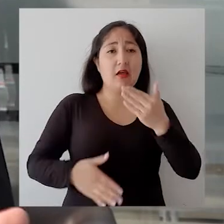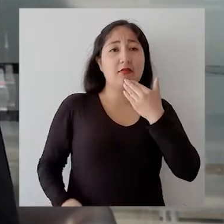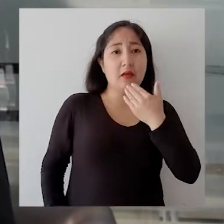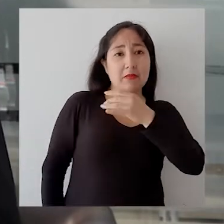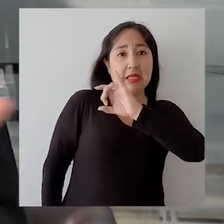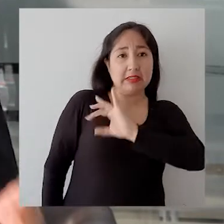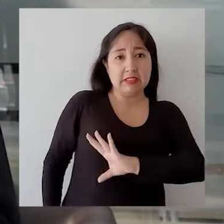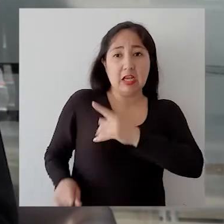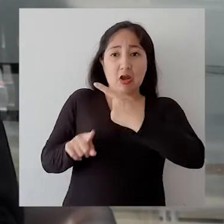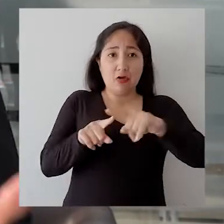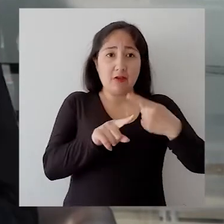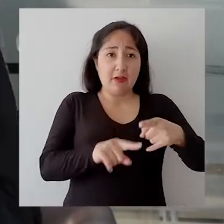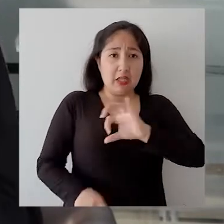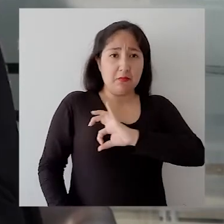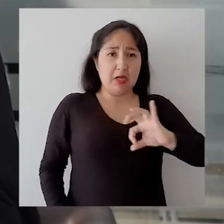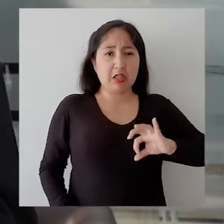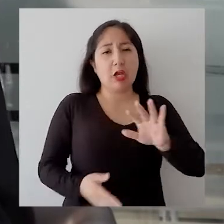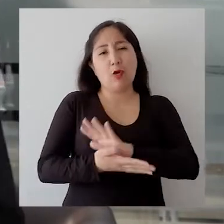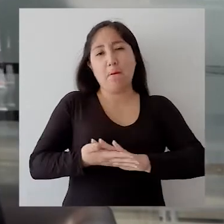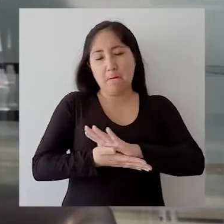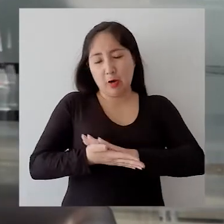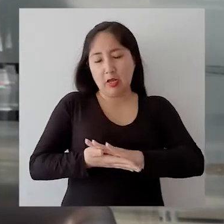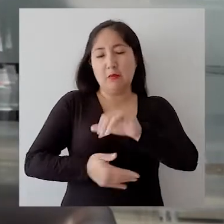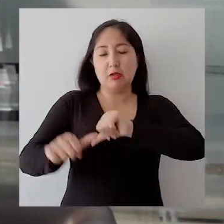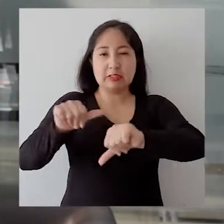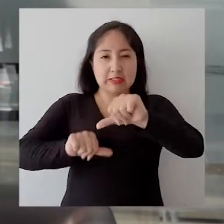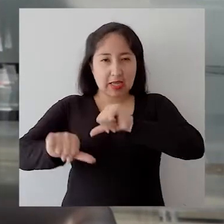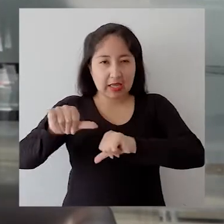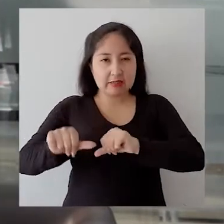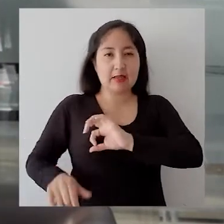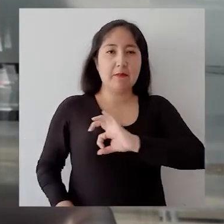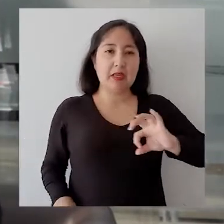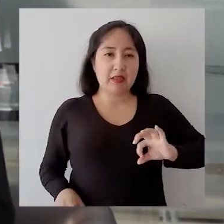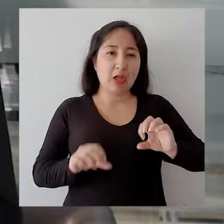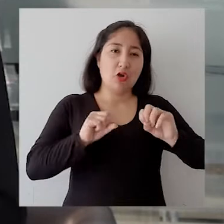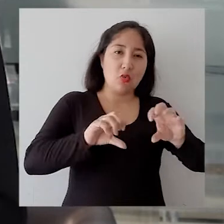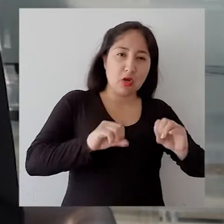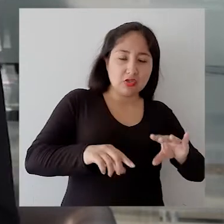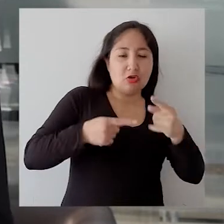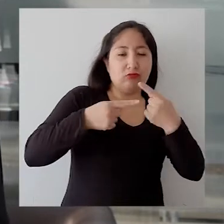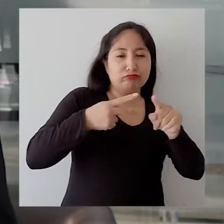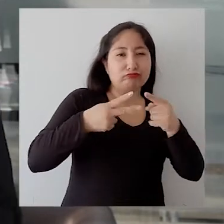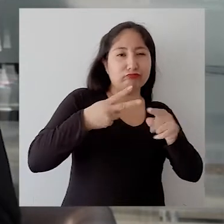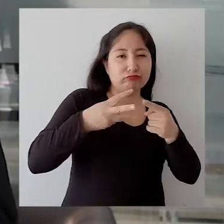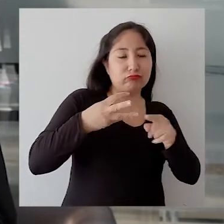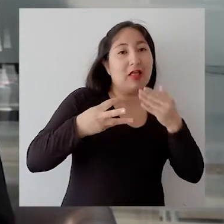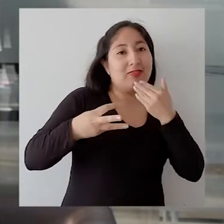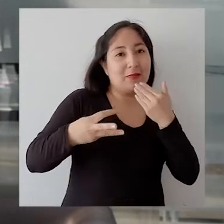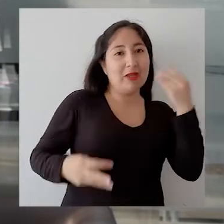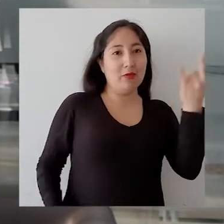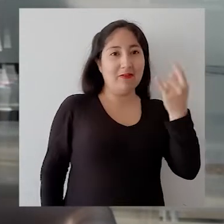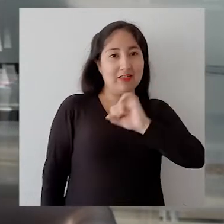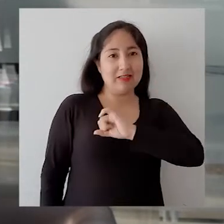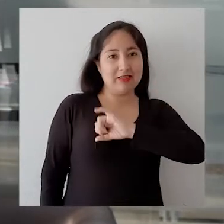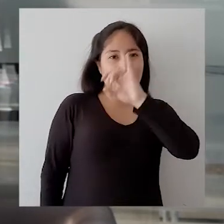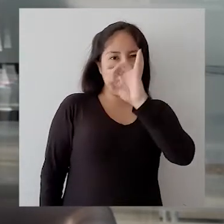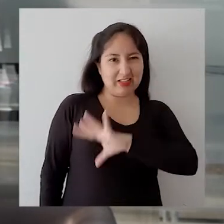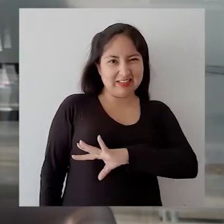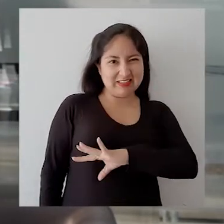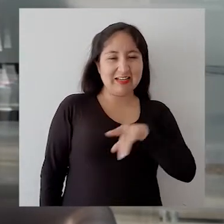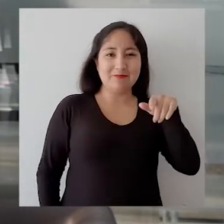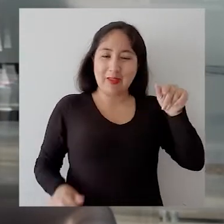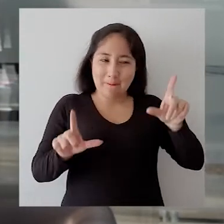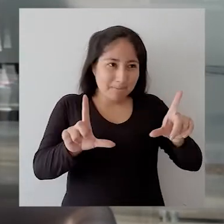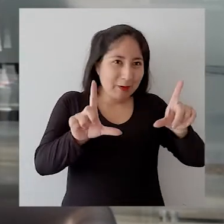Chile con diferentes ministerios, el Ministerio de Ciencia, el Ministerio de Educación, entre otros ministerios, y la Universidad de Santiago de una manera